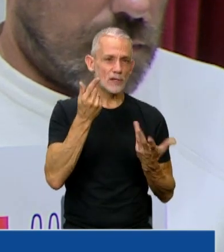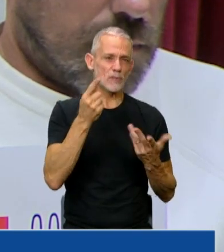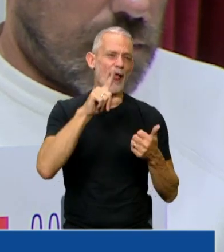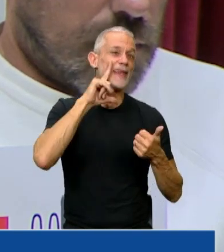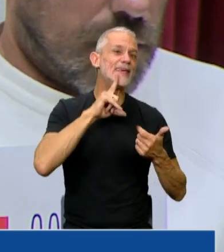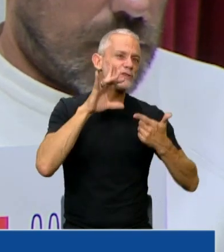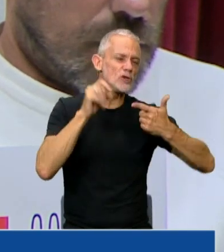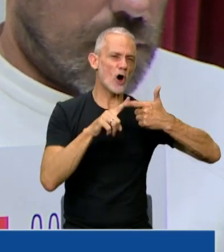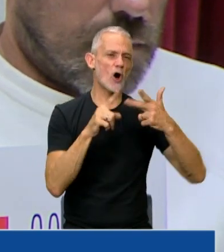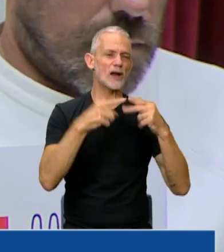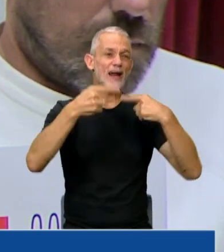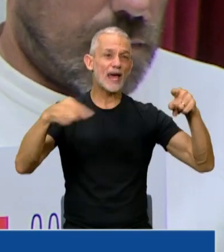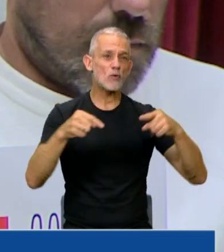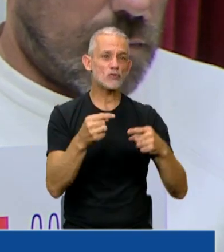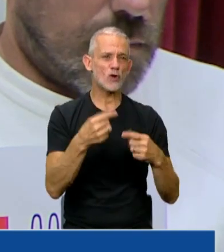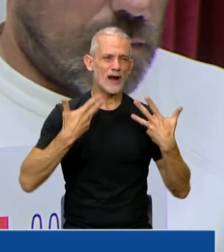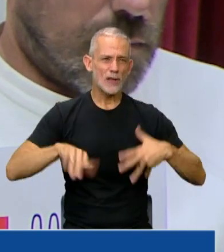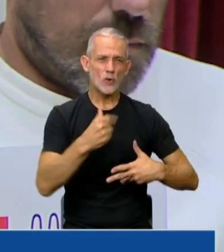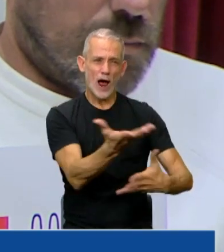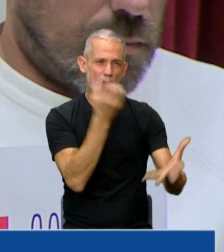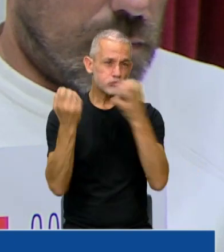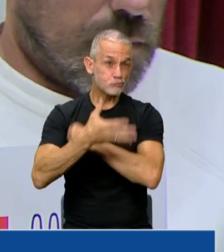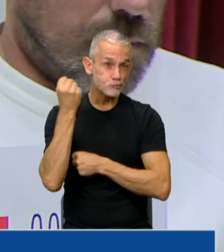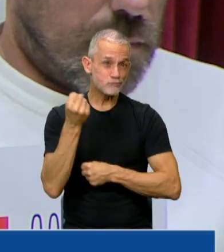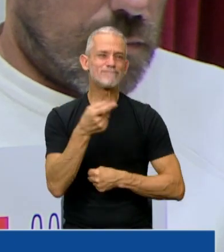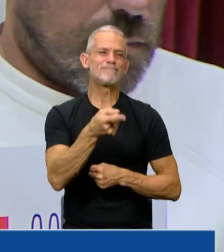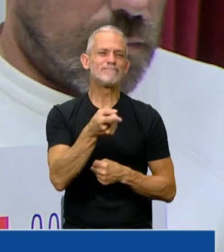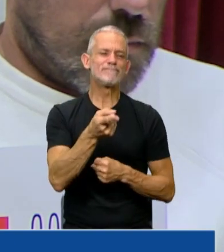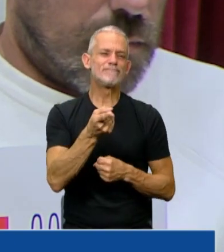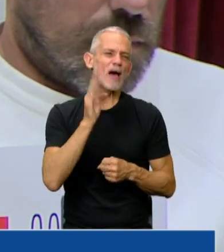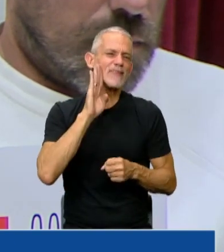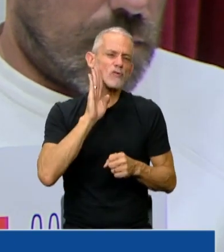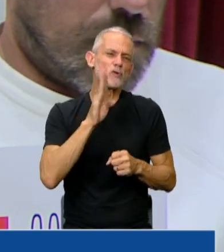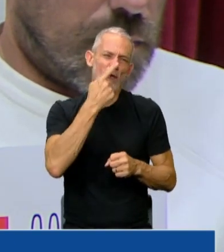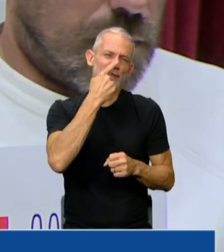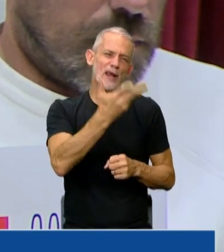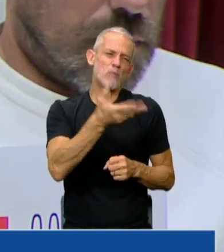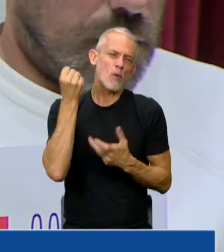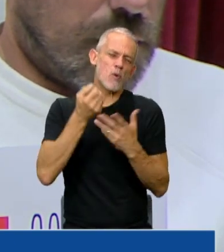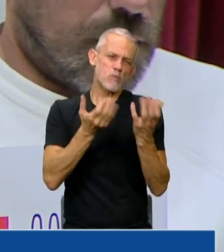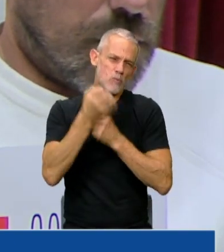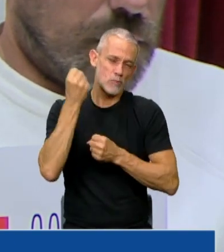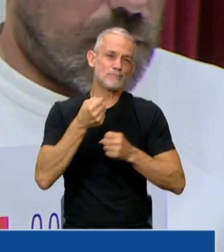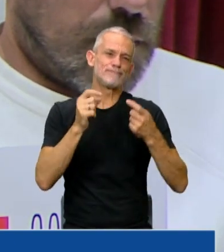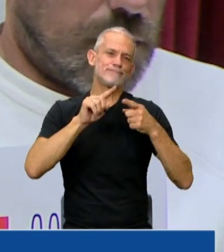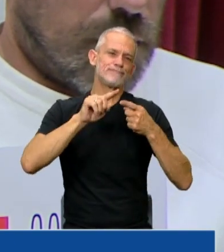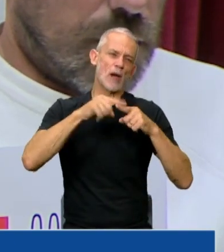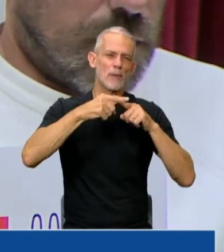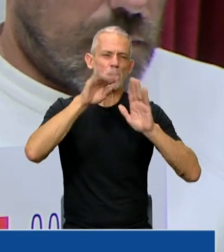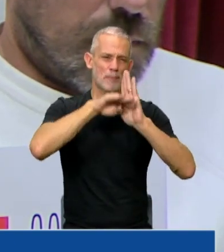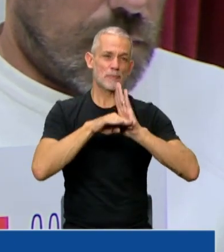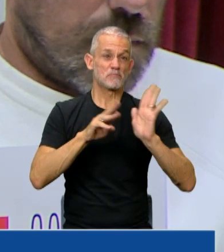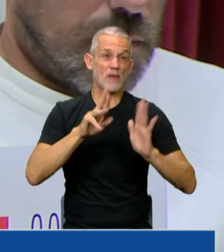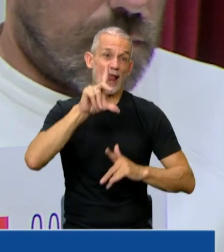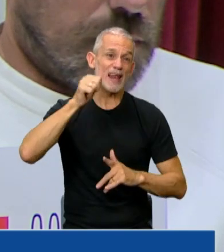litio y en los recursos naturales estratégicos, digamos, es lo que prima esta política. Bueno, digamos que